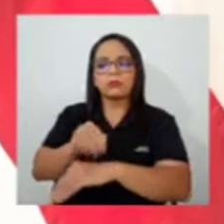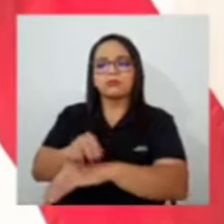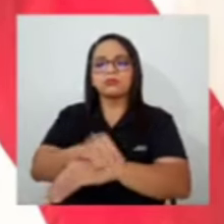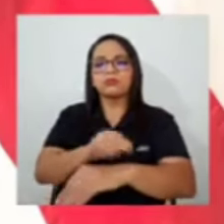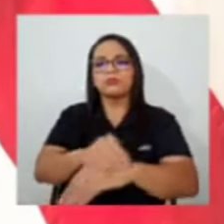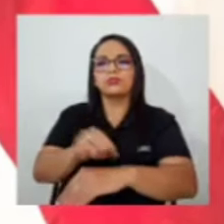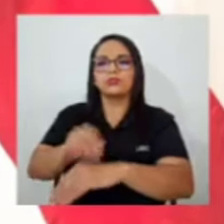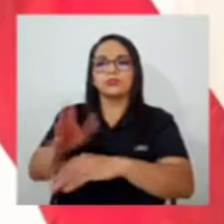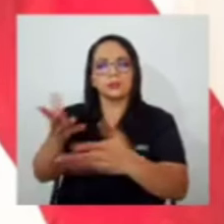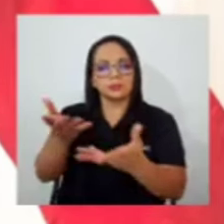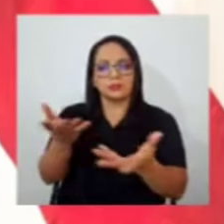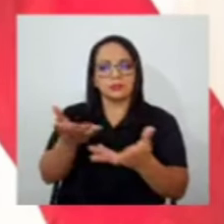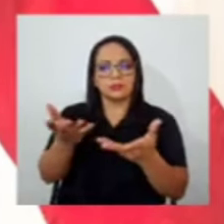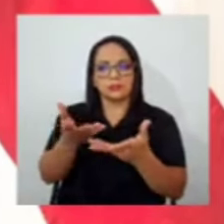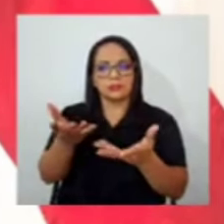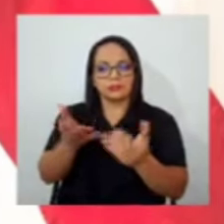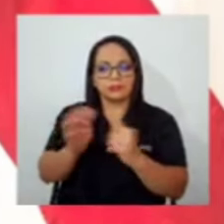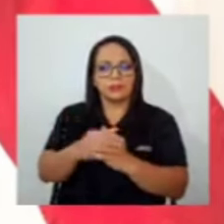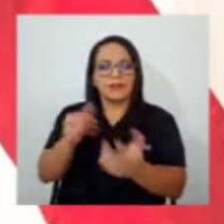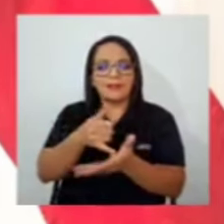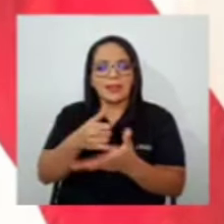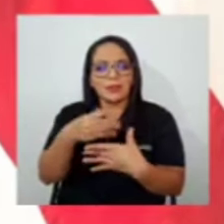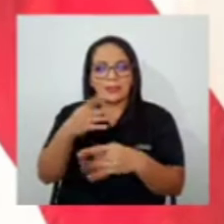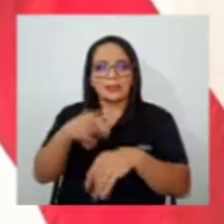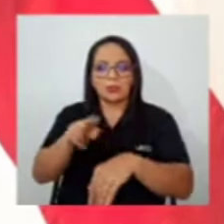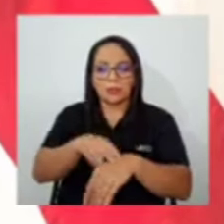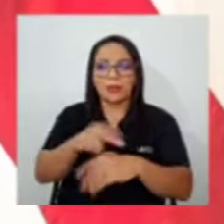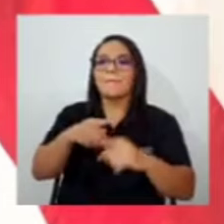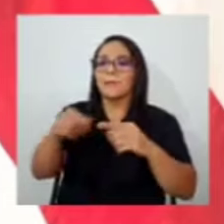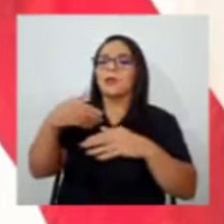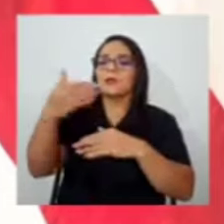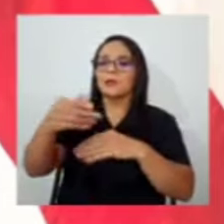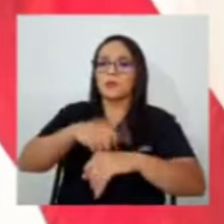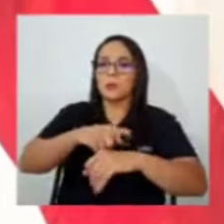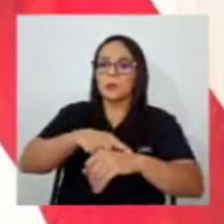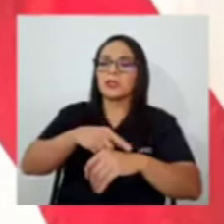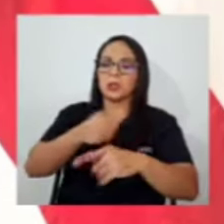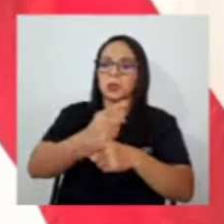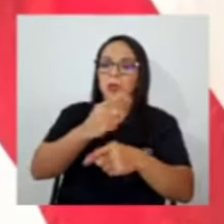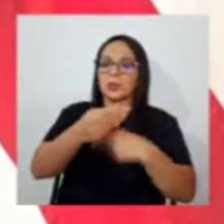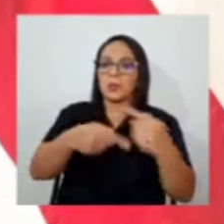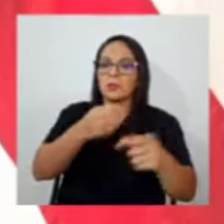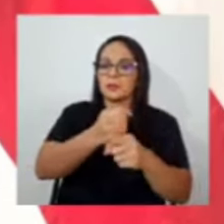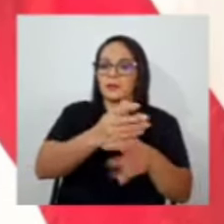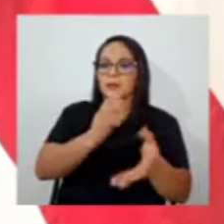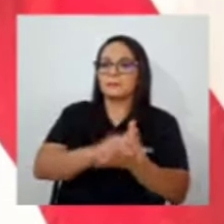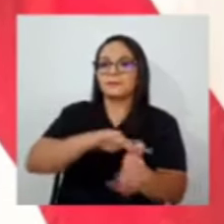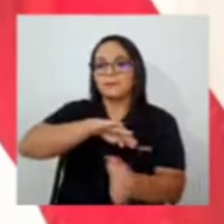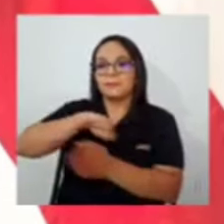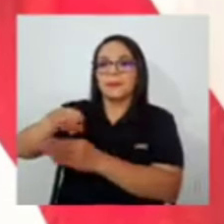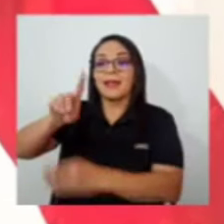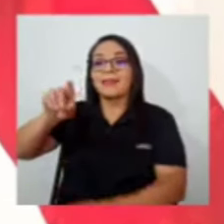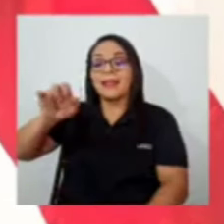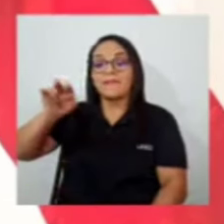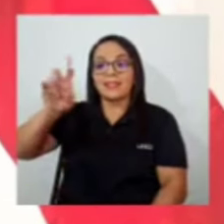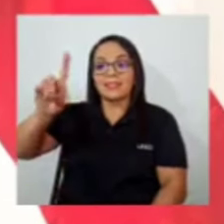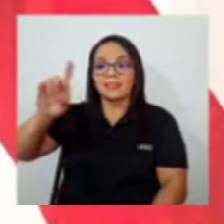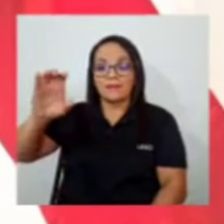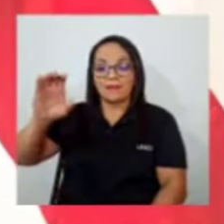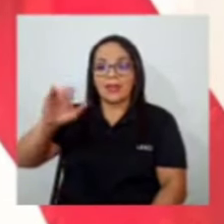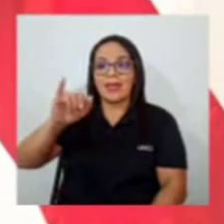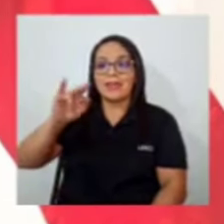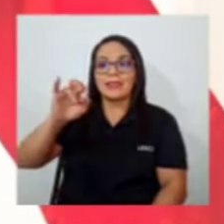en el momento en que sea necesario lo discutiremos con la población gracias don Daniel David Chavarría de interferencia